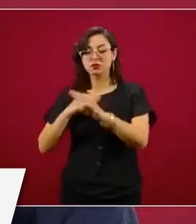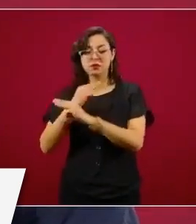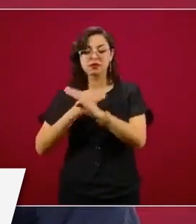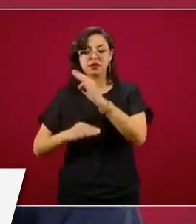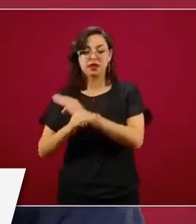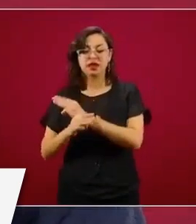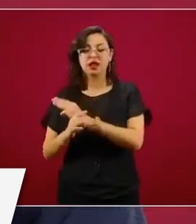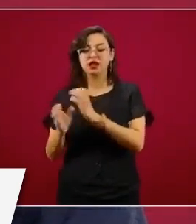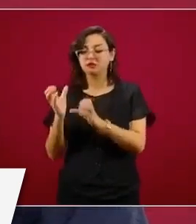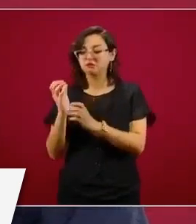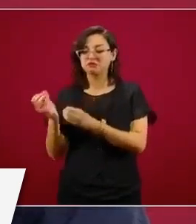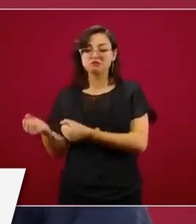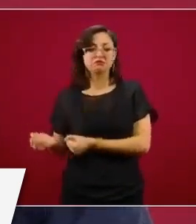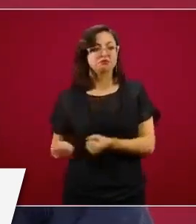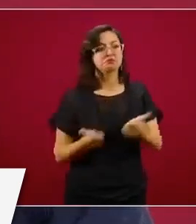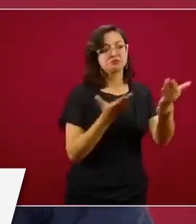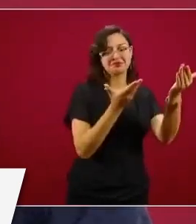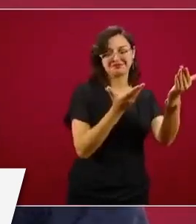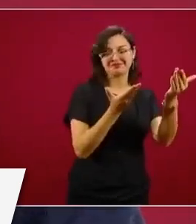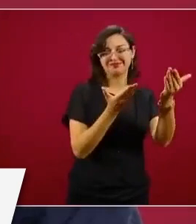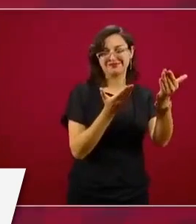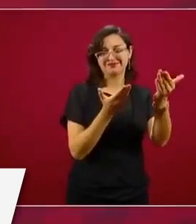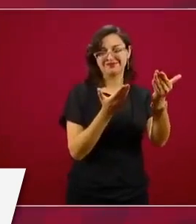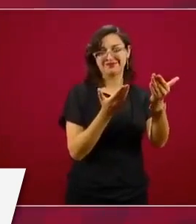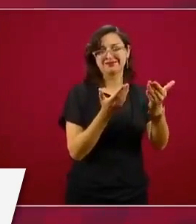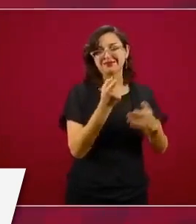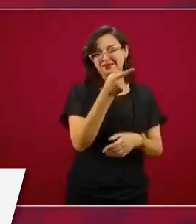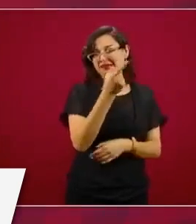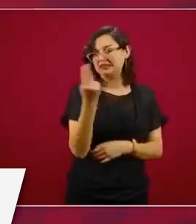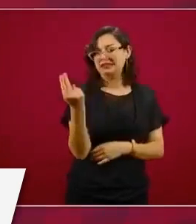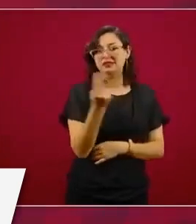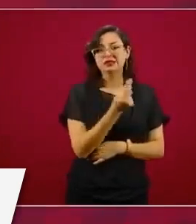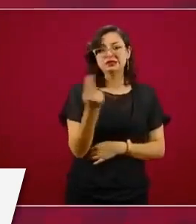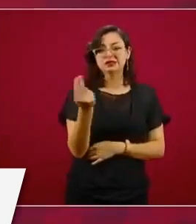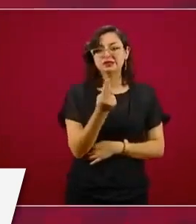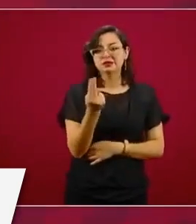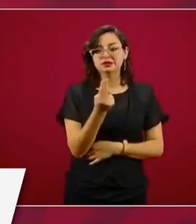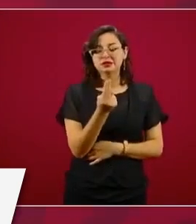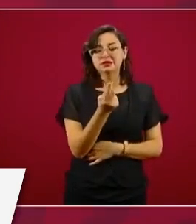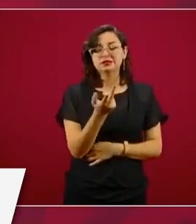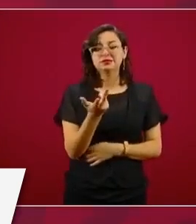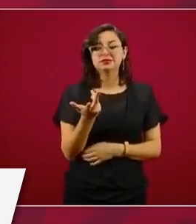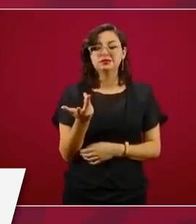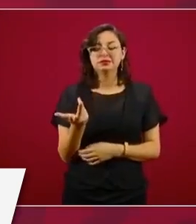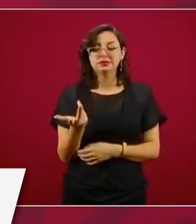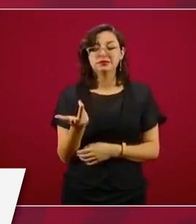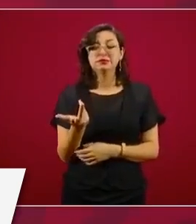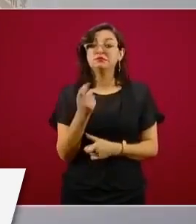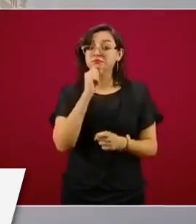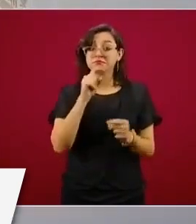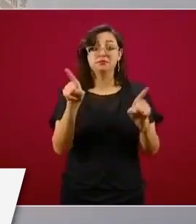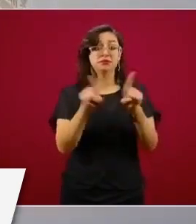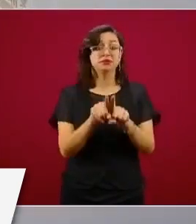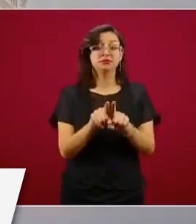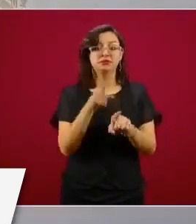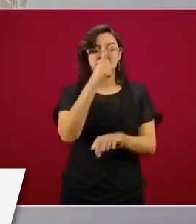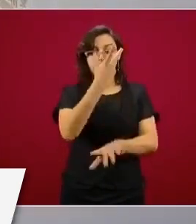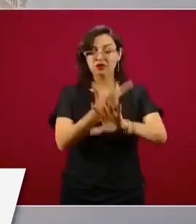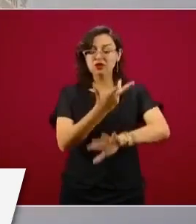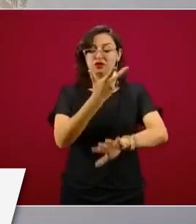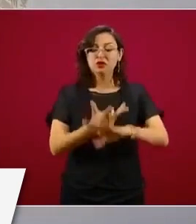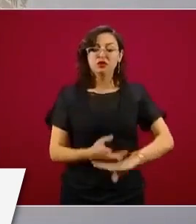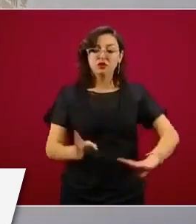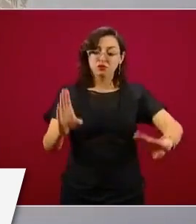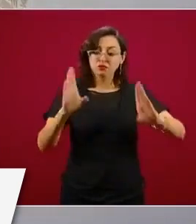Por ejemplo, les decía que hasta la industria, la industria bélica estadounidense